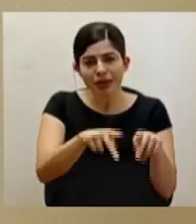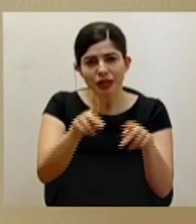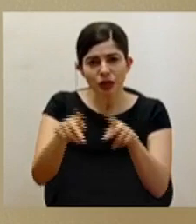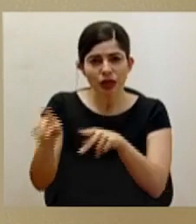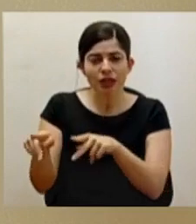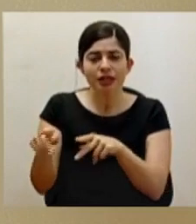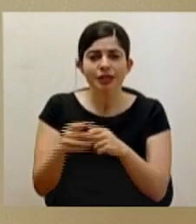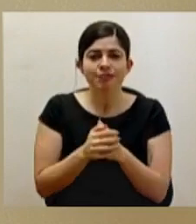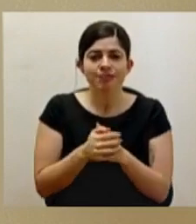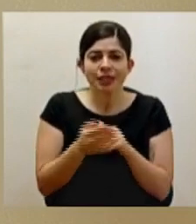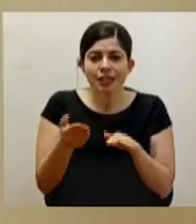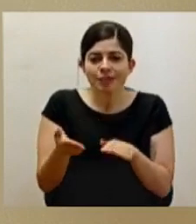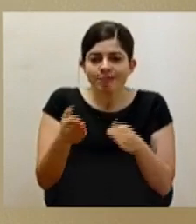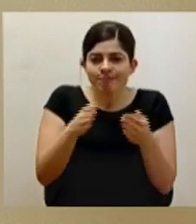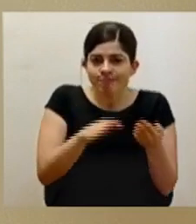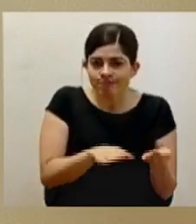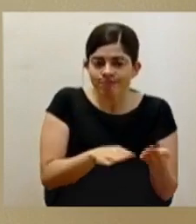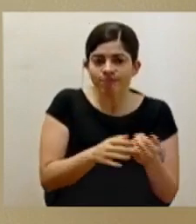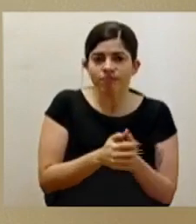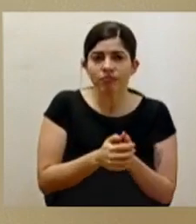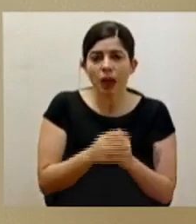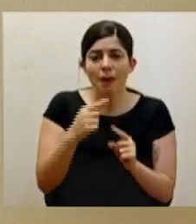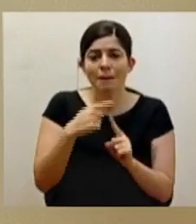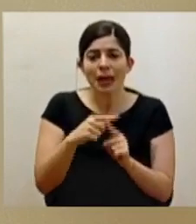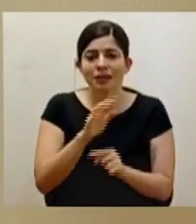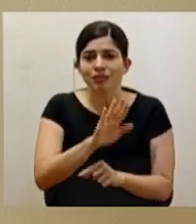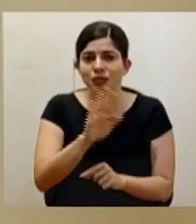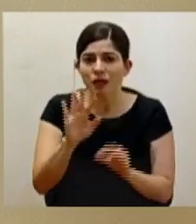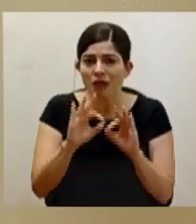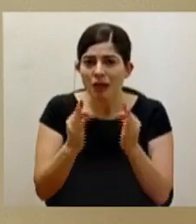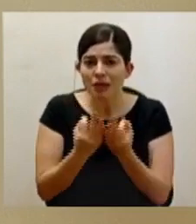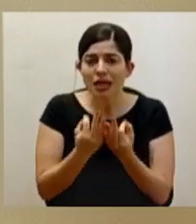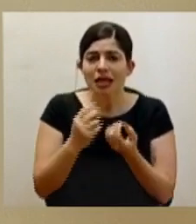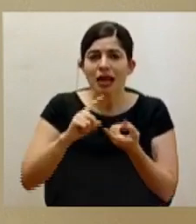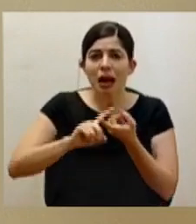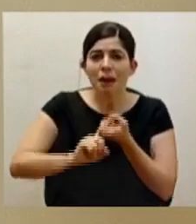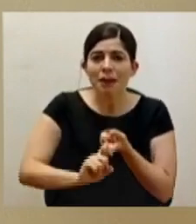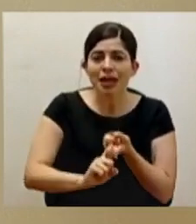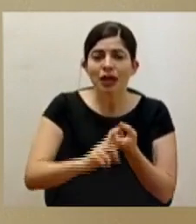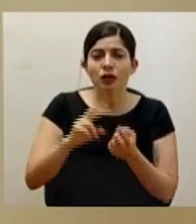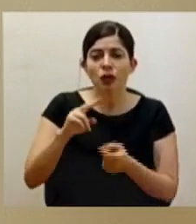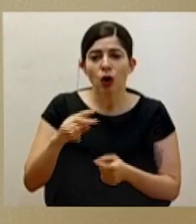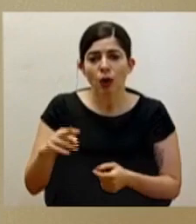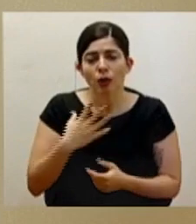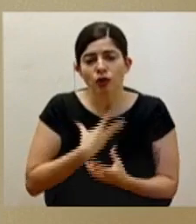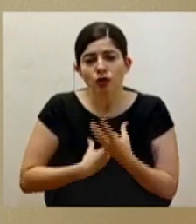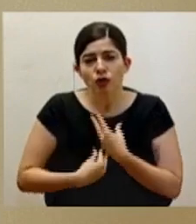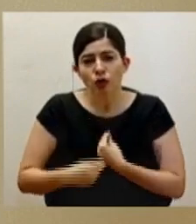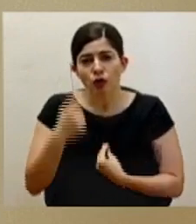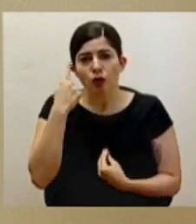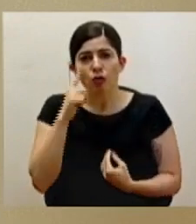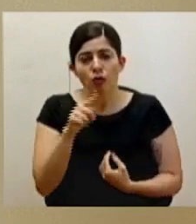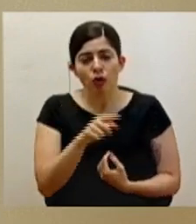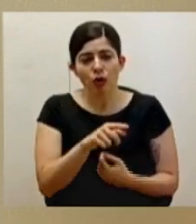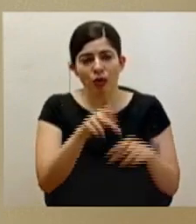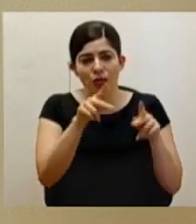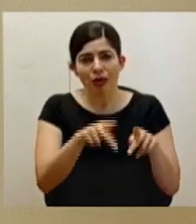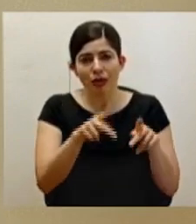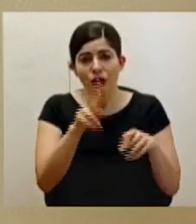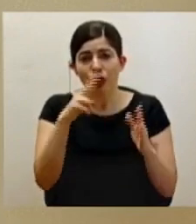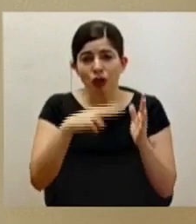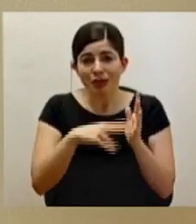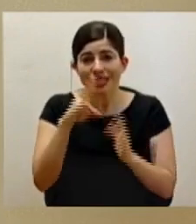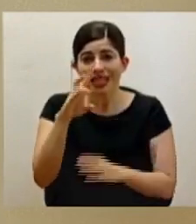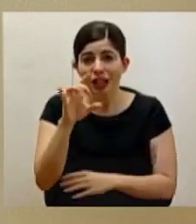partido, personas que, los familiares, los amigos, los compañeros, que han sufrido la partida de estas 2